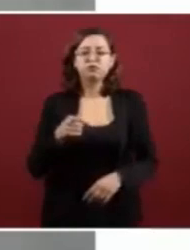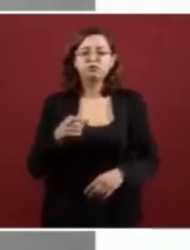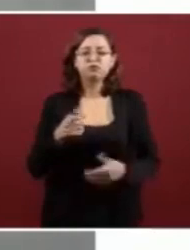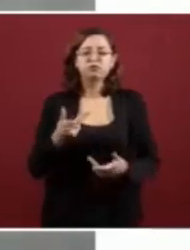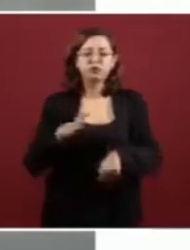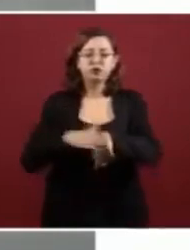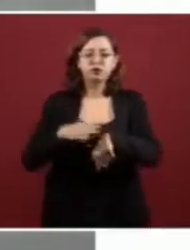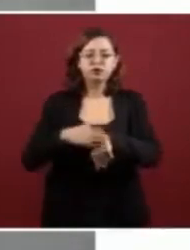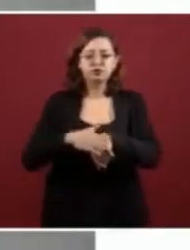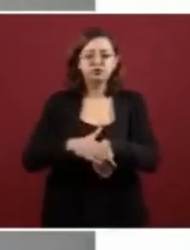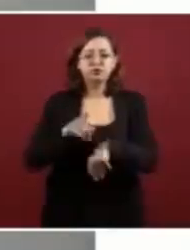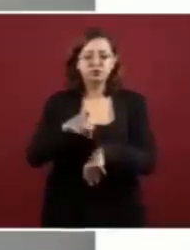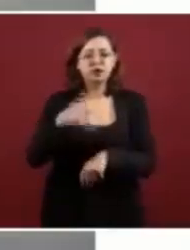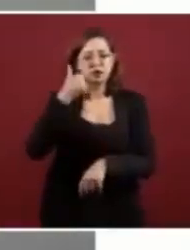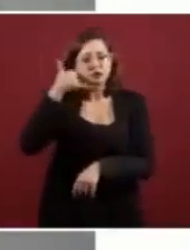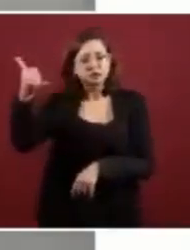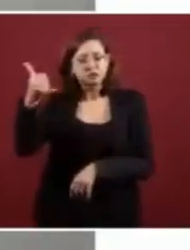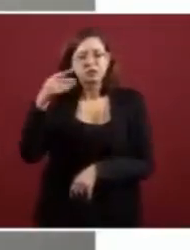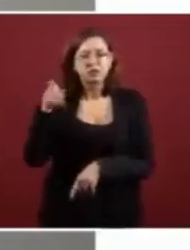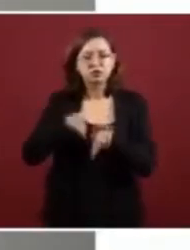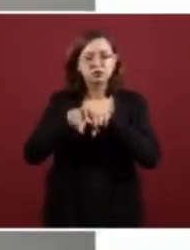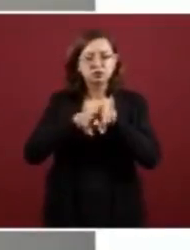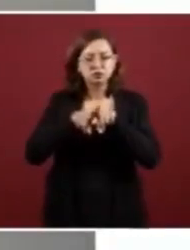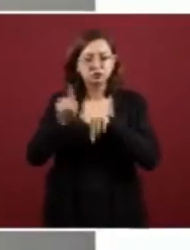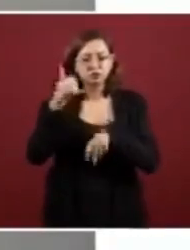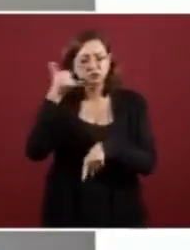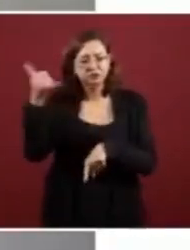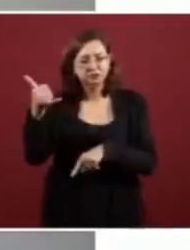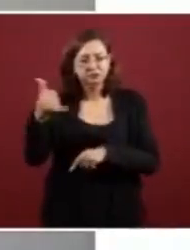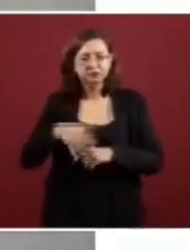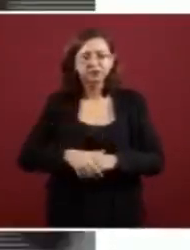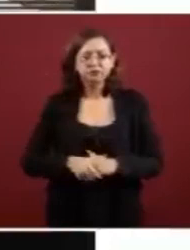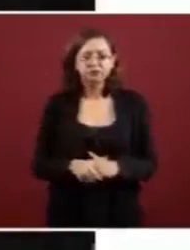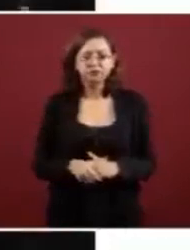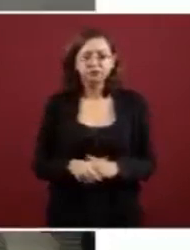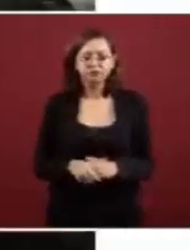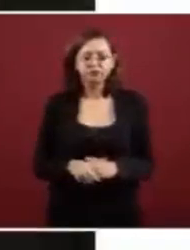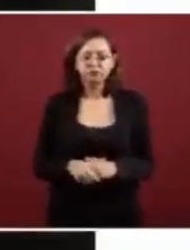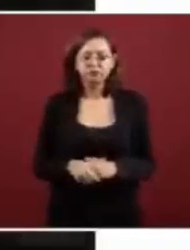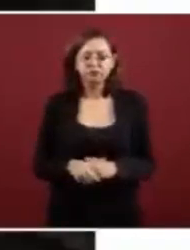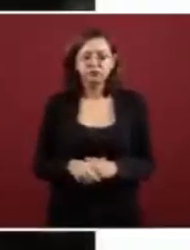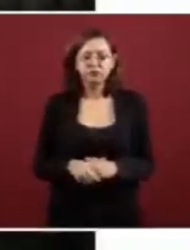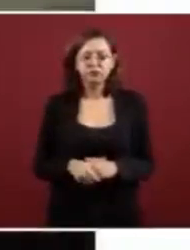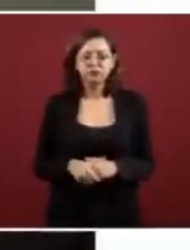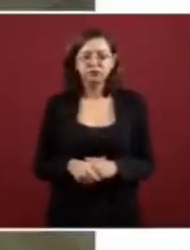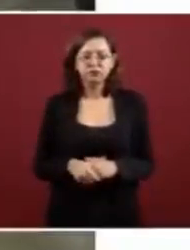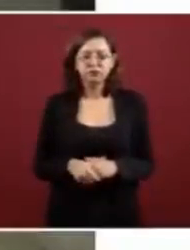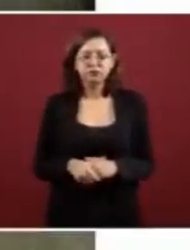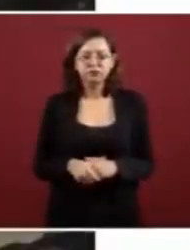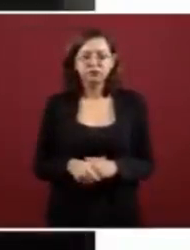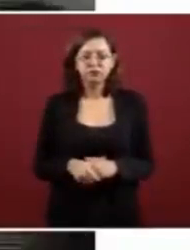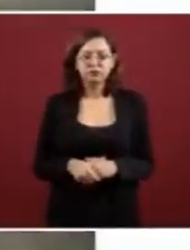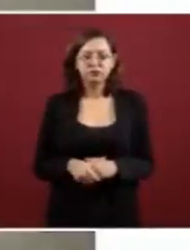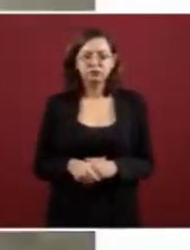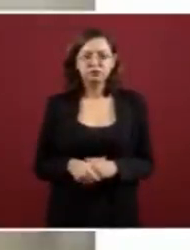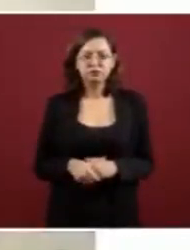La llamada. ¿Cuánto tienes que estar adentro? No, no tienes que estar adentro. Diles que paren todo. ¿Tienes un poquito más de visibilidad? No